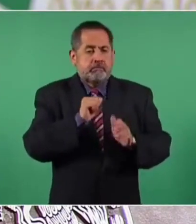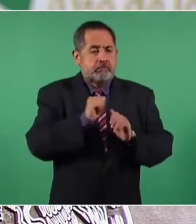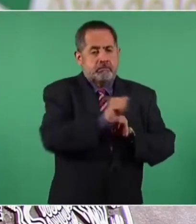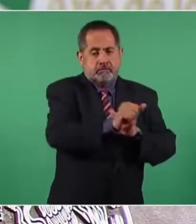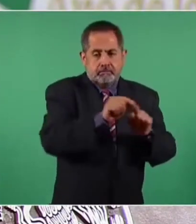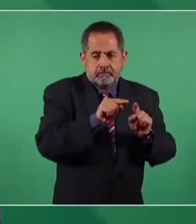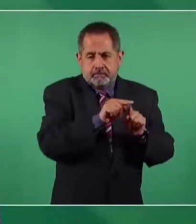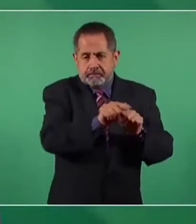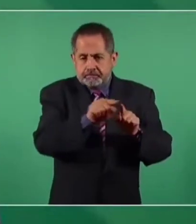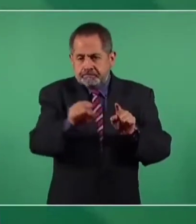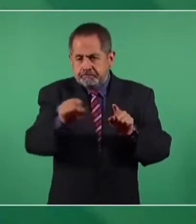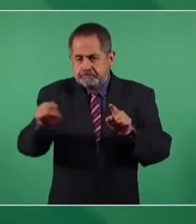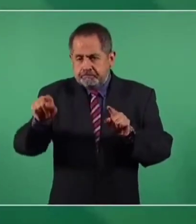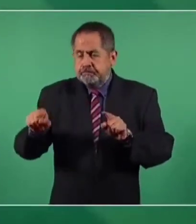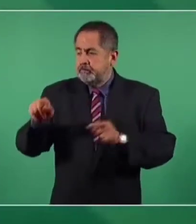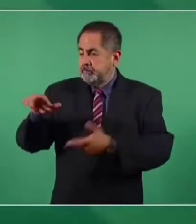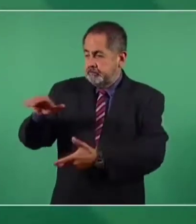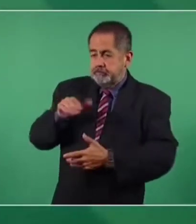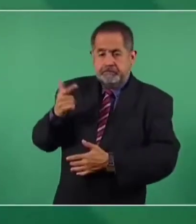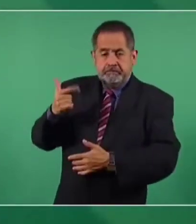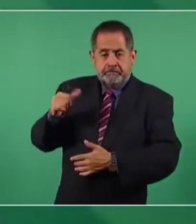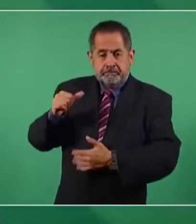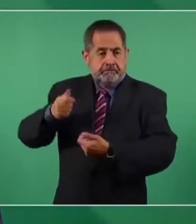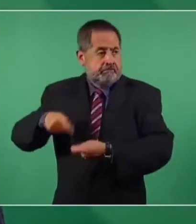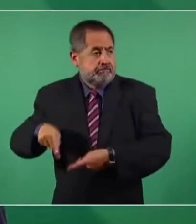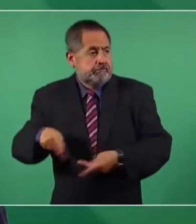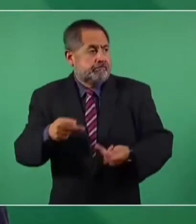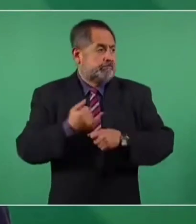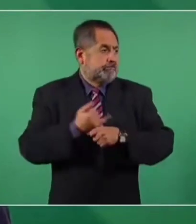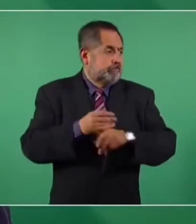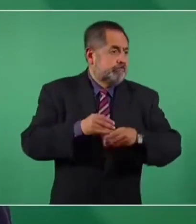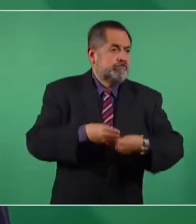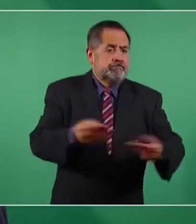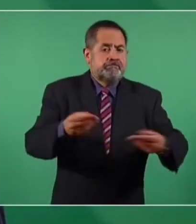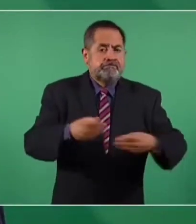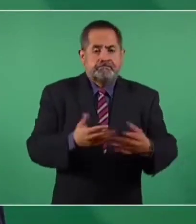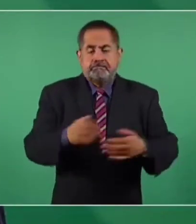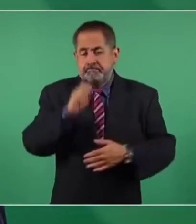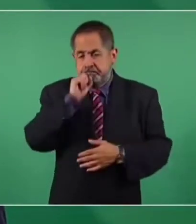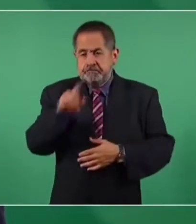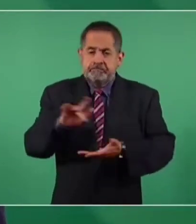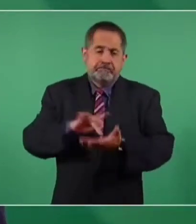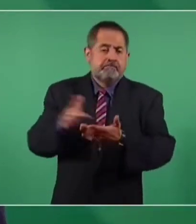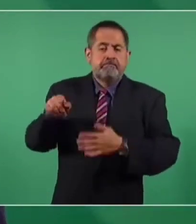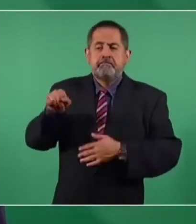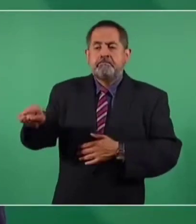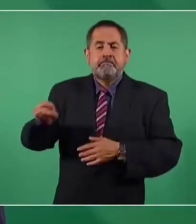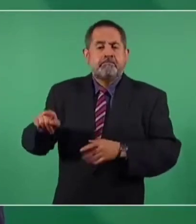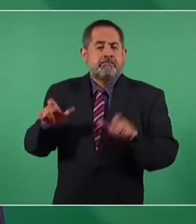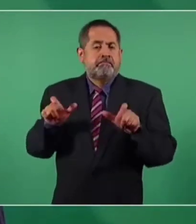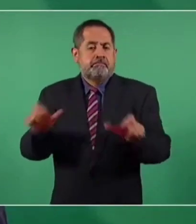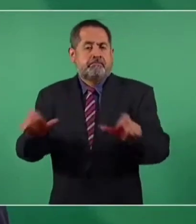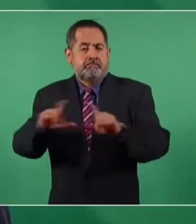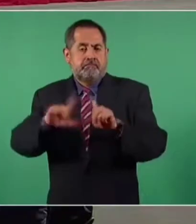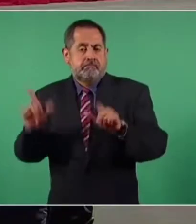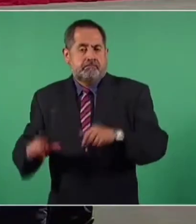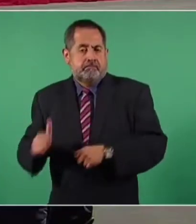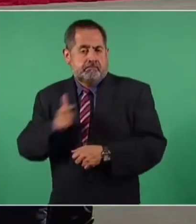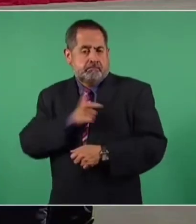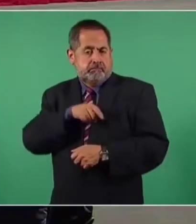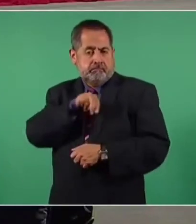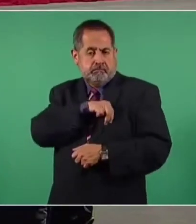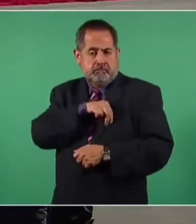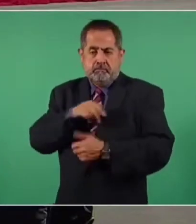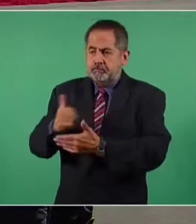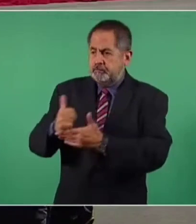bienestar. De la misma manera, agradecer a la Guardia Nacional todo el apoyo brindado